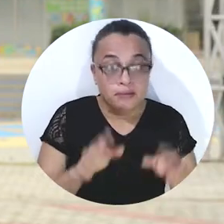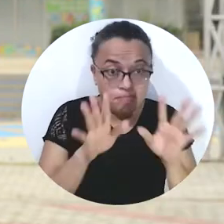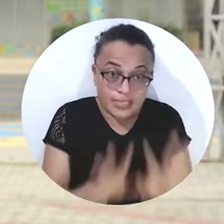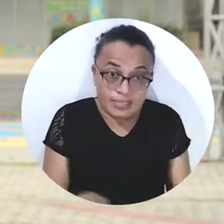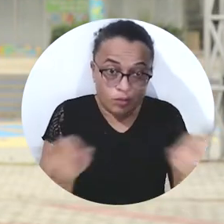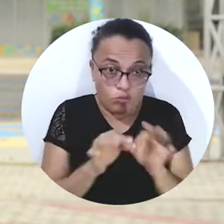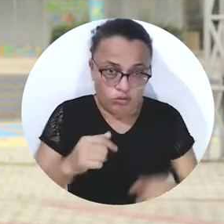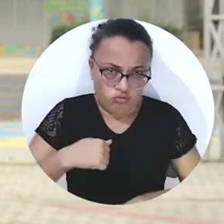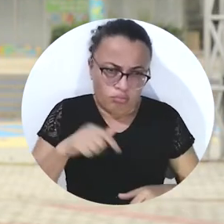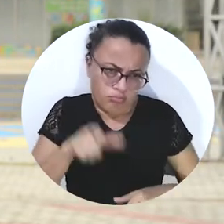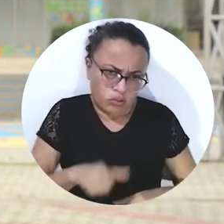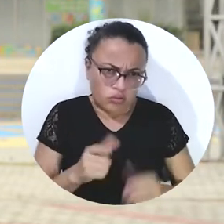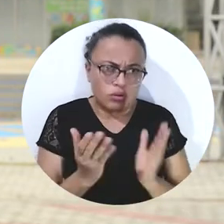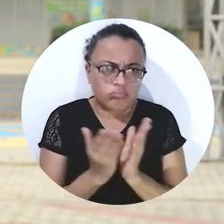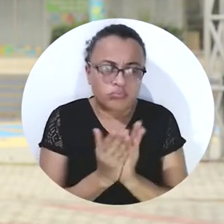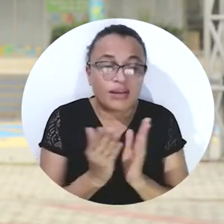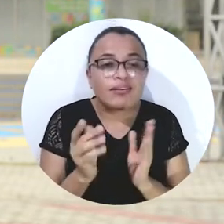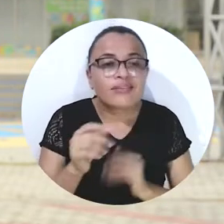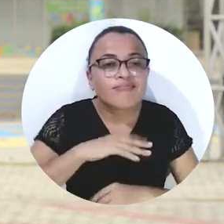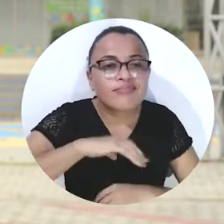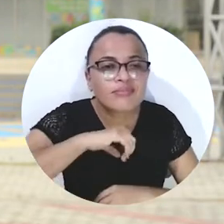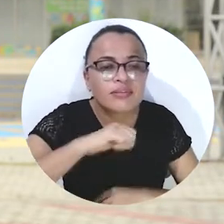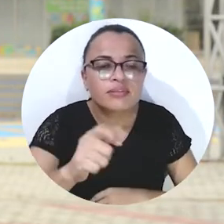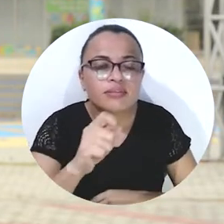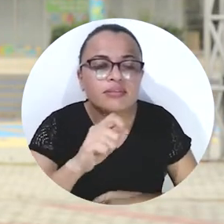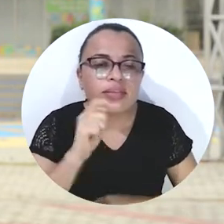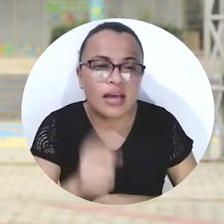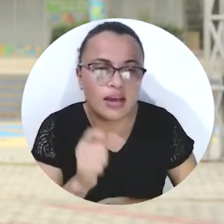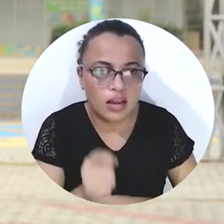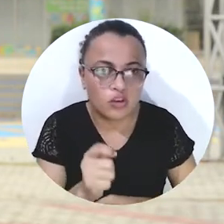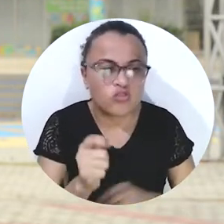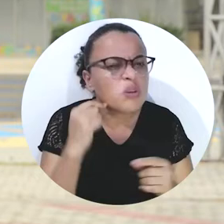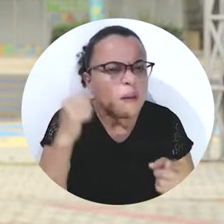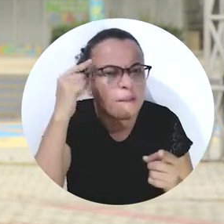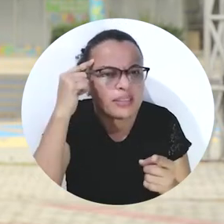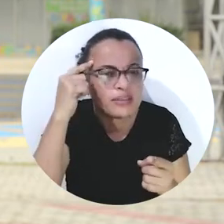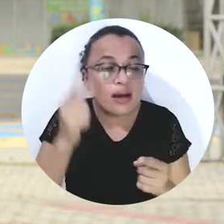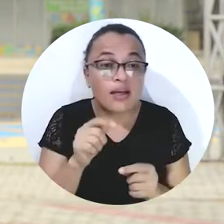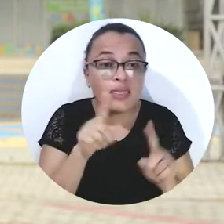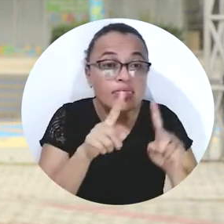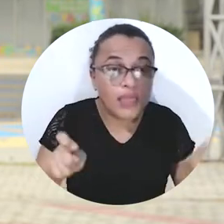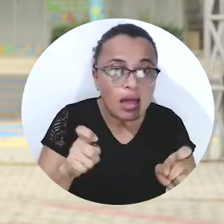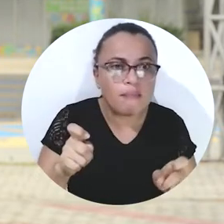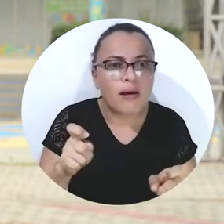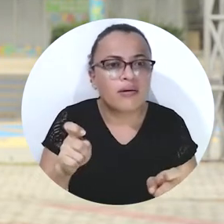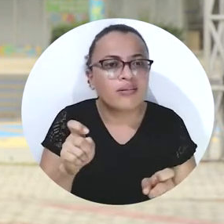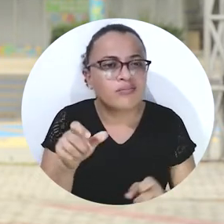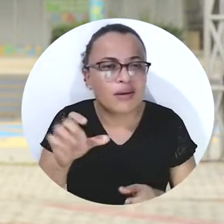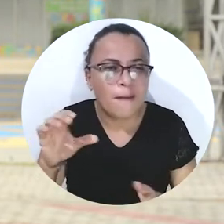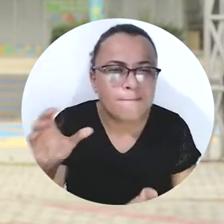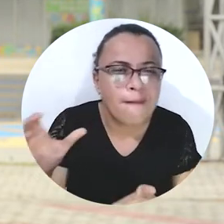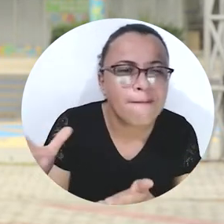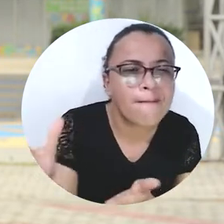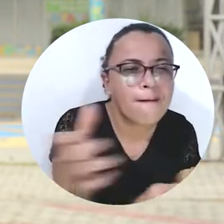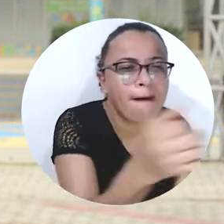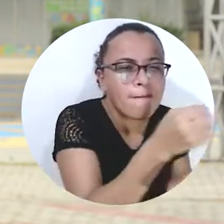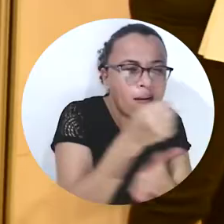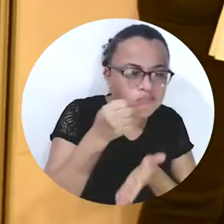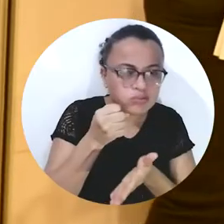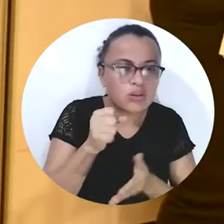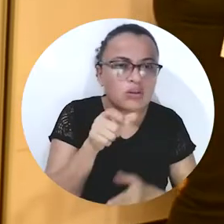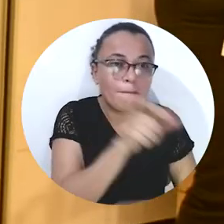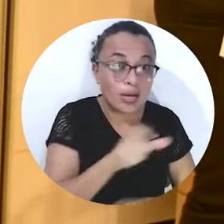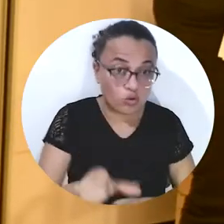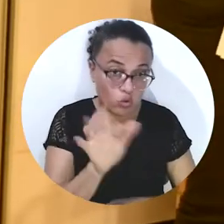el tema tributario es de vital importancia, puesto que los fines esenciales del Estado, precisamente, se satisfacen a